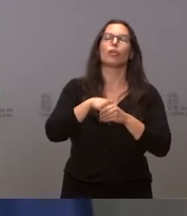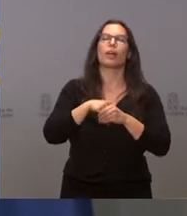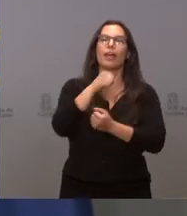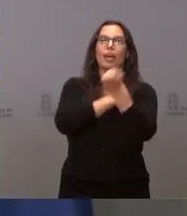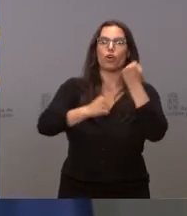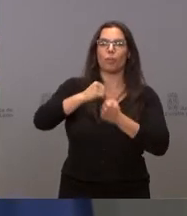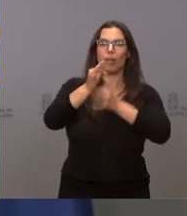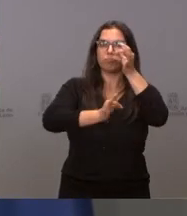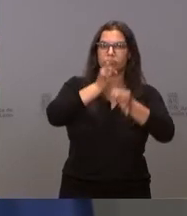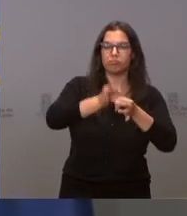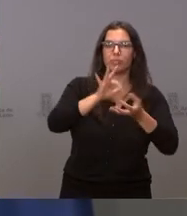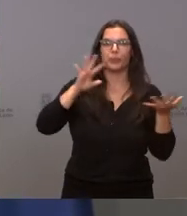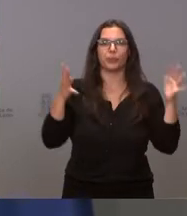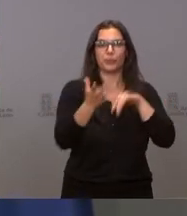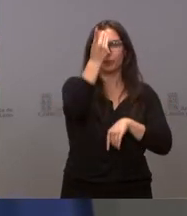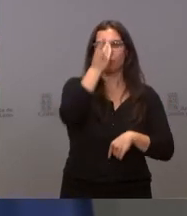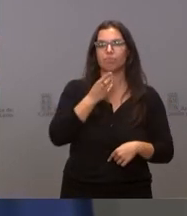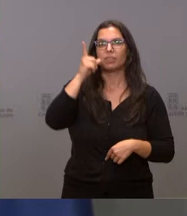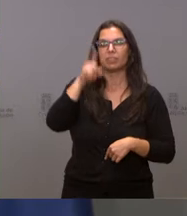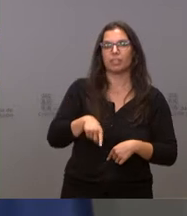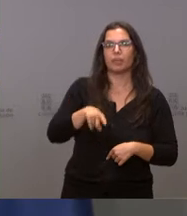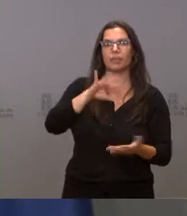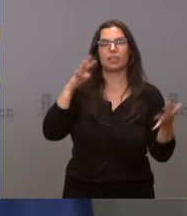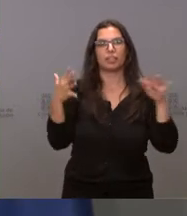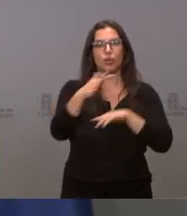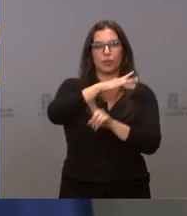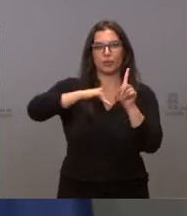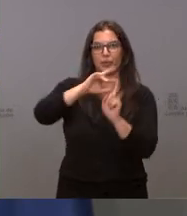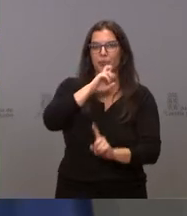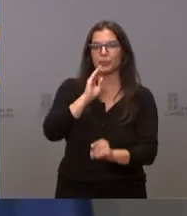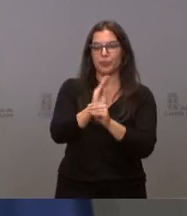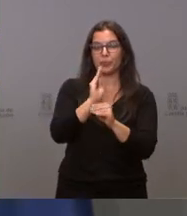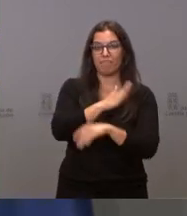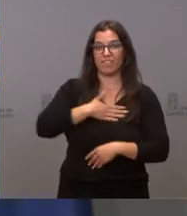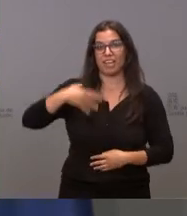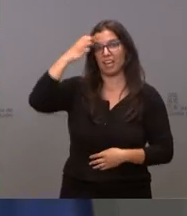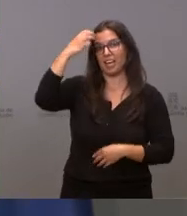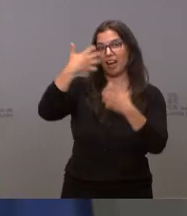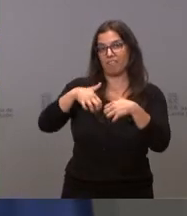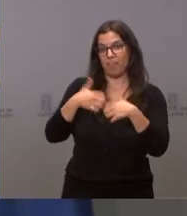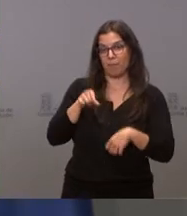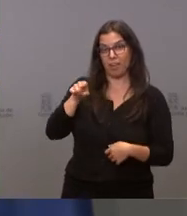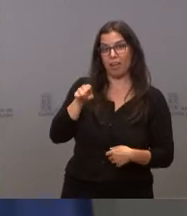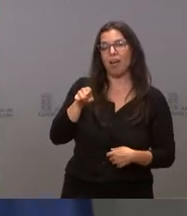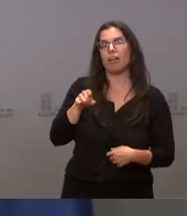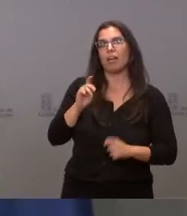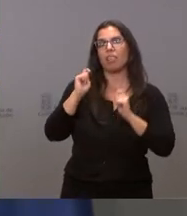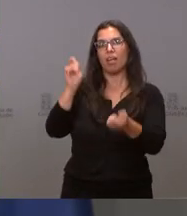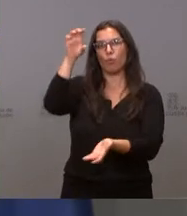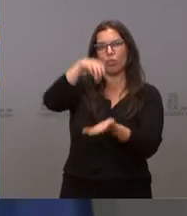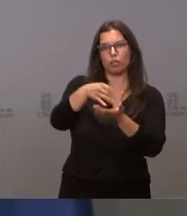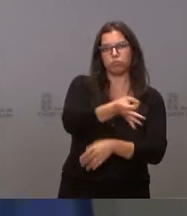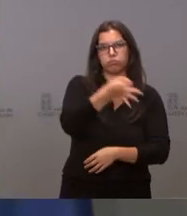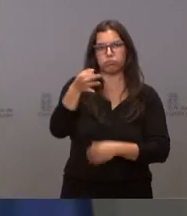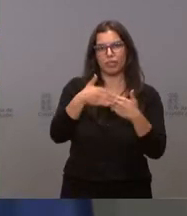transformación digital y transición ecológica, que pretende convertir a esta fábrica, la Real Fábrica de Segovia, en un centro de excelencia, de